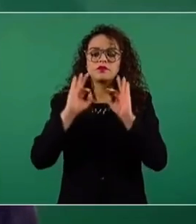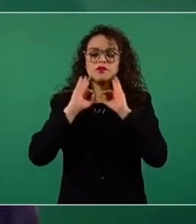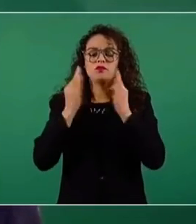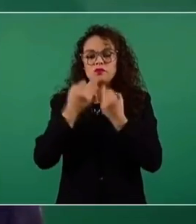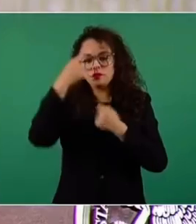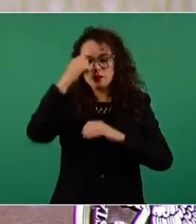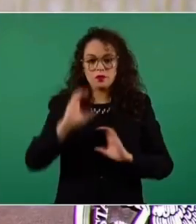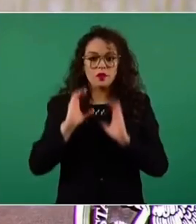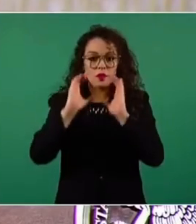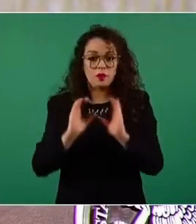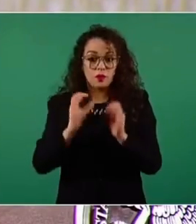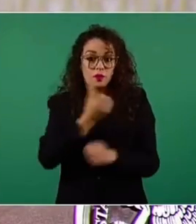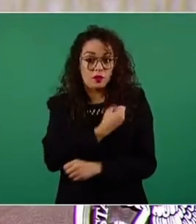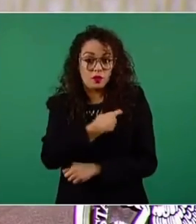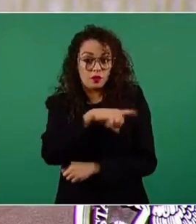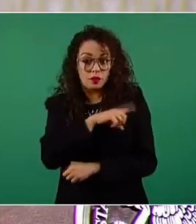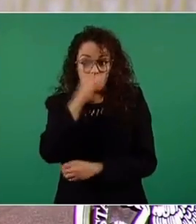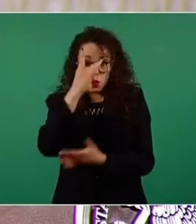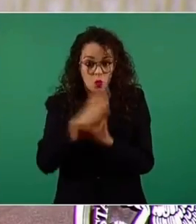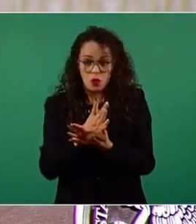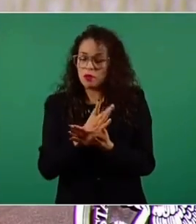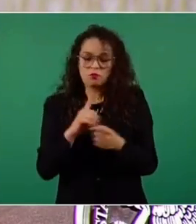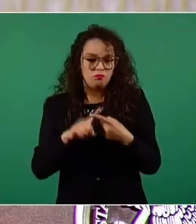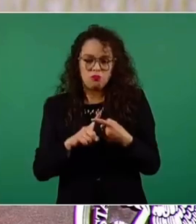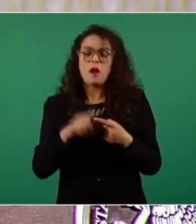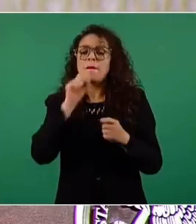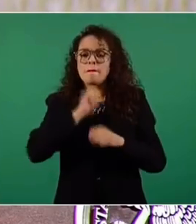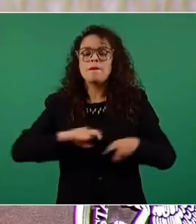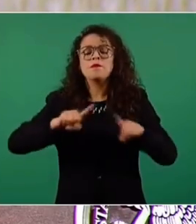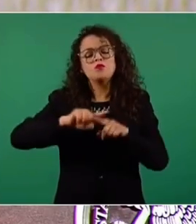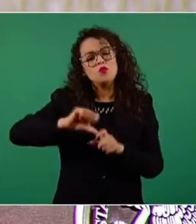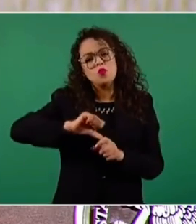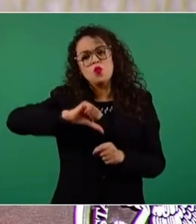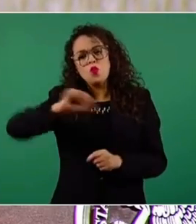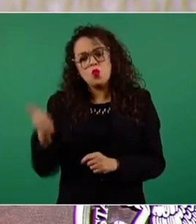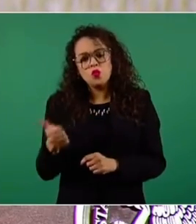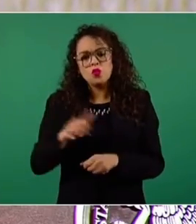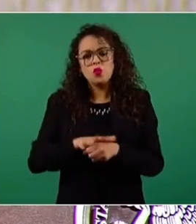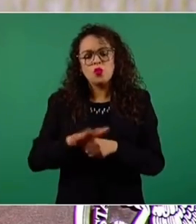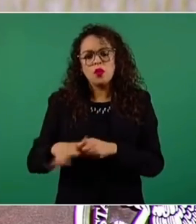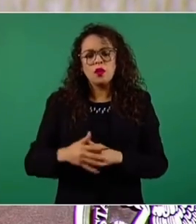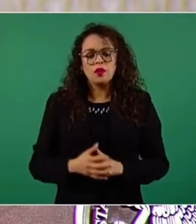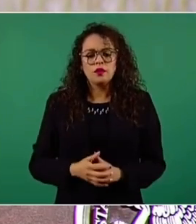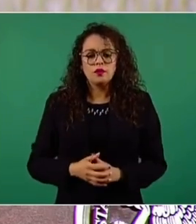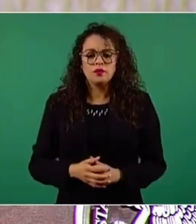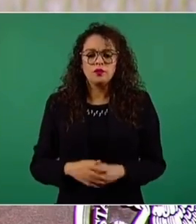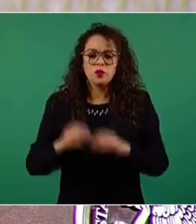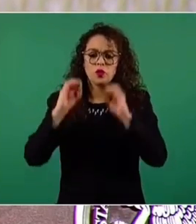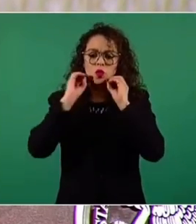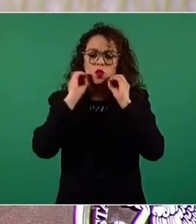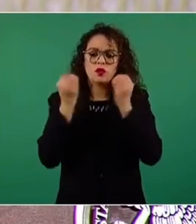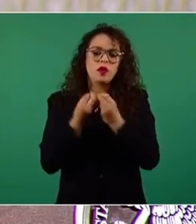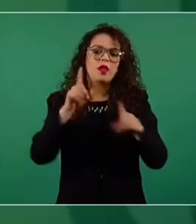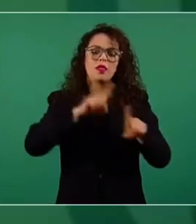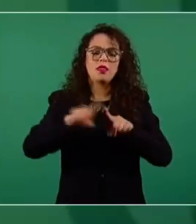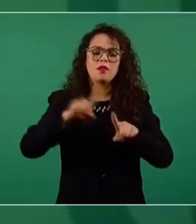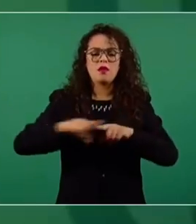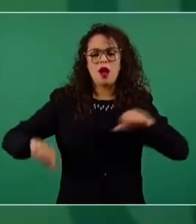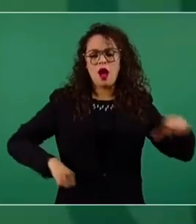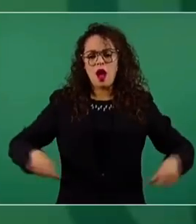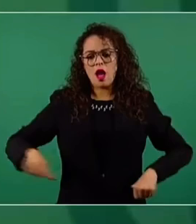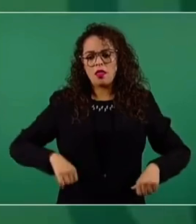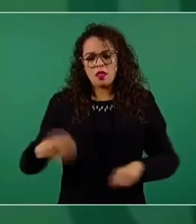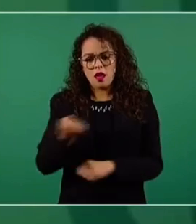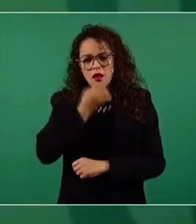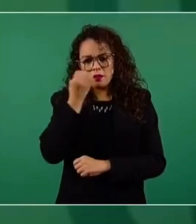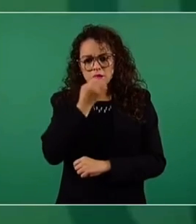también se establece el protocolo de lo que es precisamente la organización de las actividades escolares, que